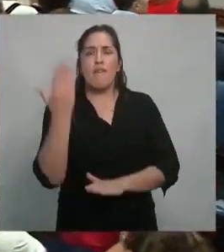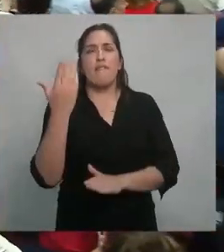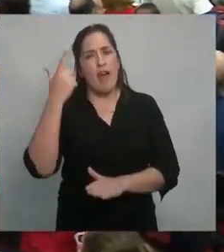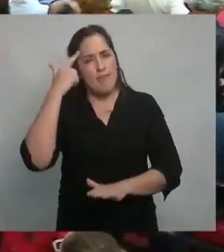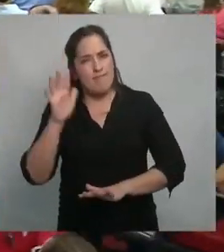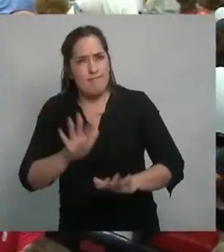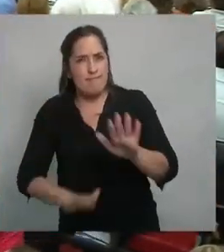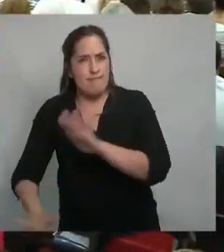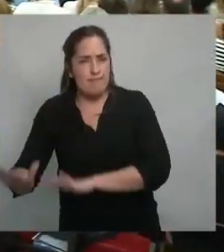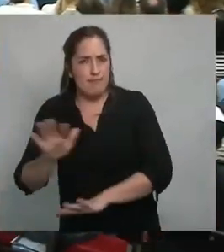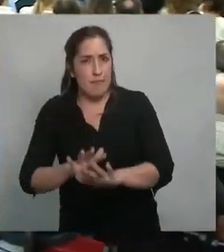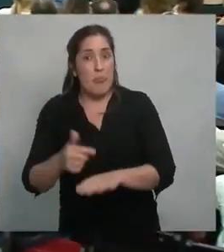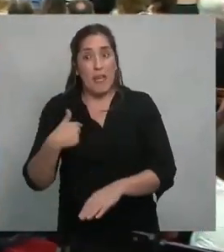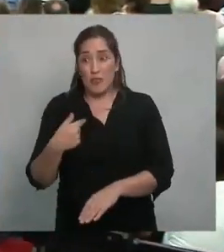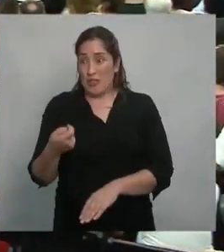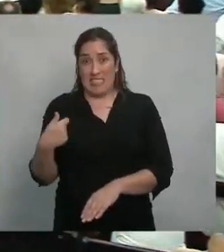entraba acá me preguntaban